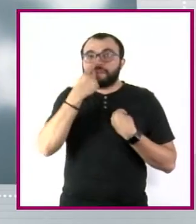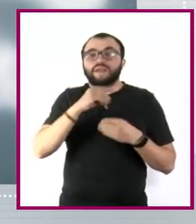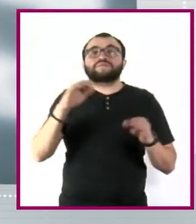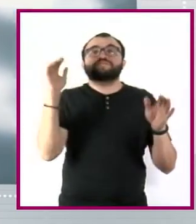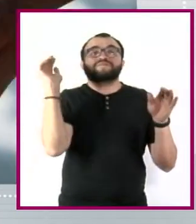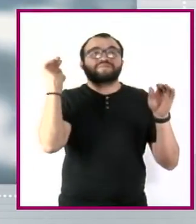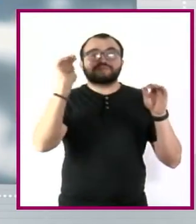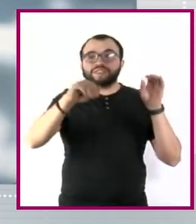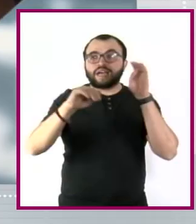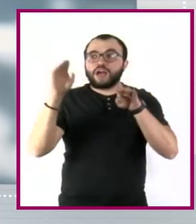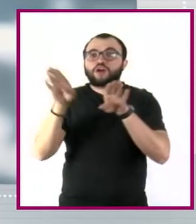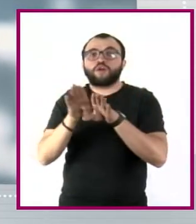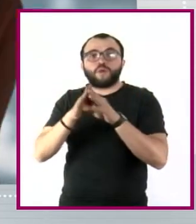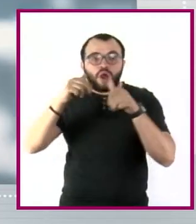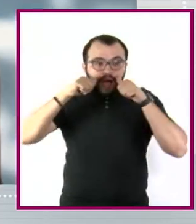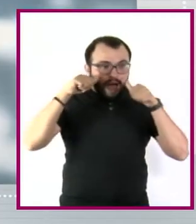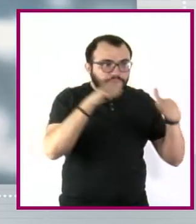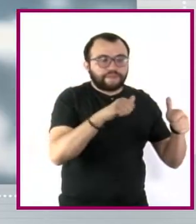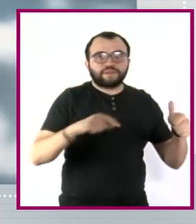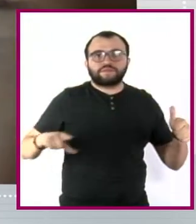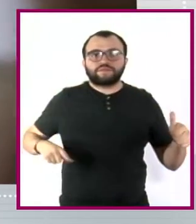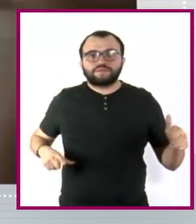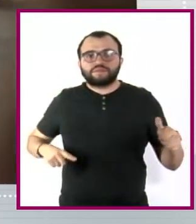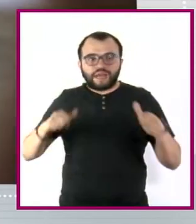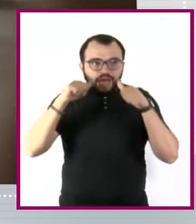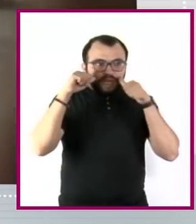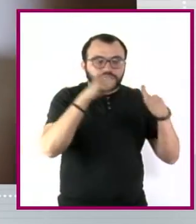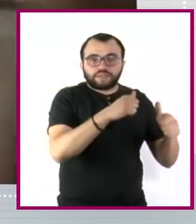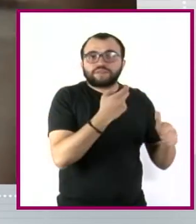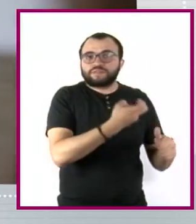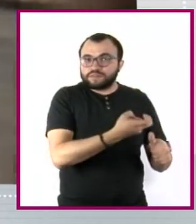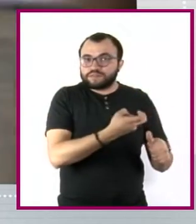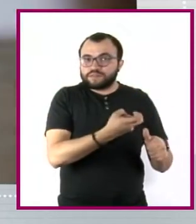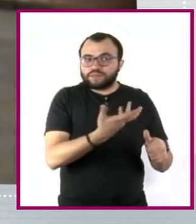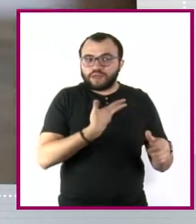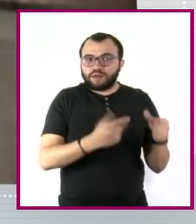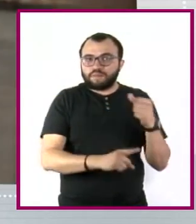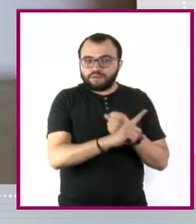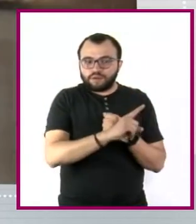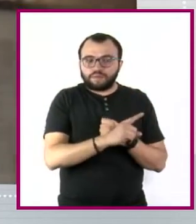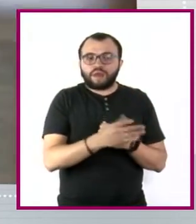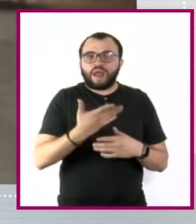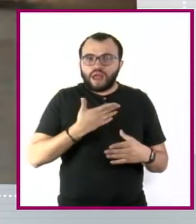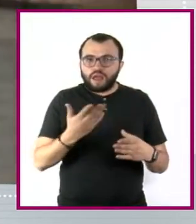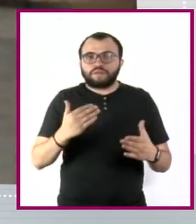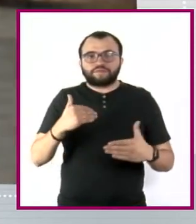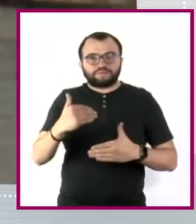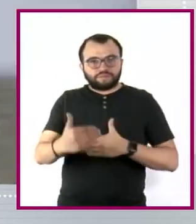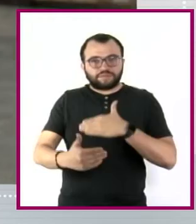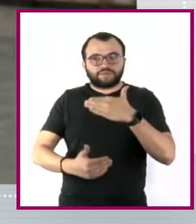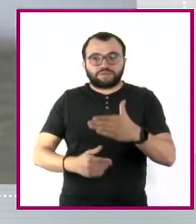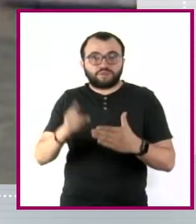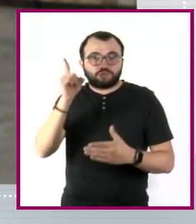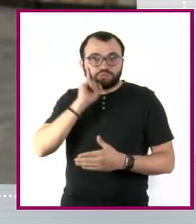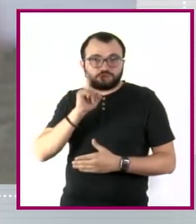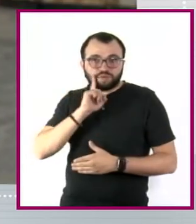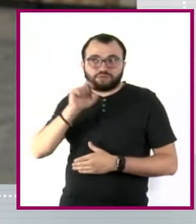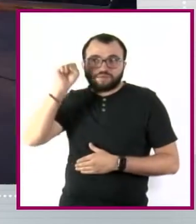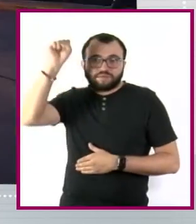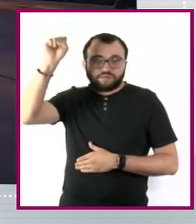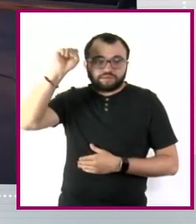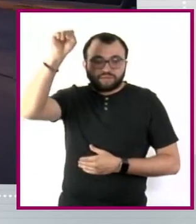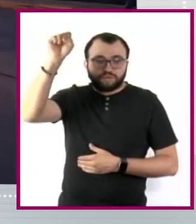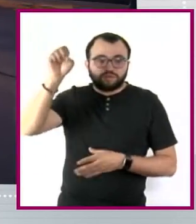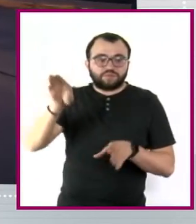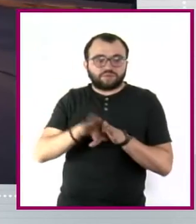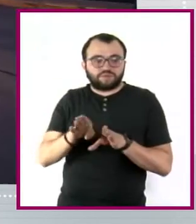al Estado y al gobierno en turno. Ha habido todo un proceso de las mujeres jóvenes feministas en donde